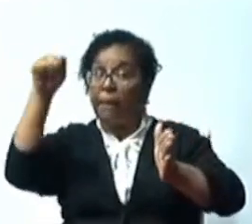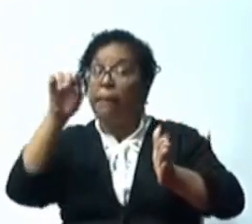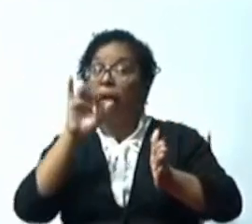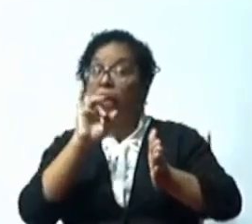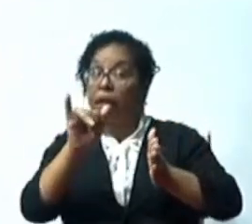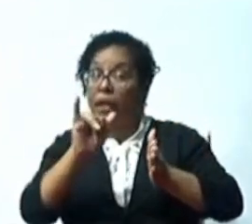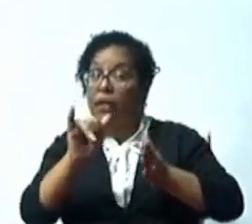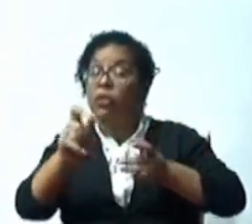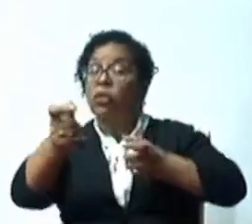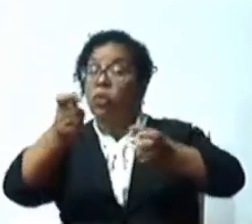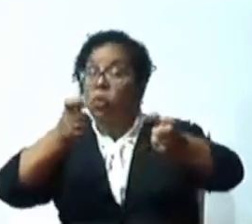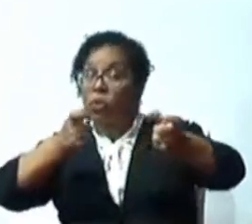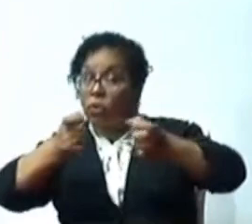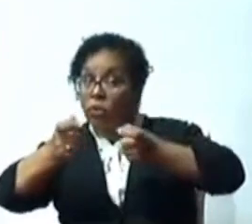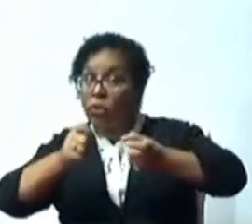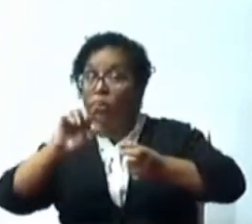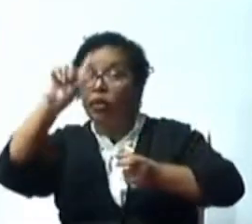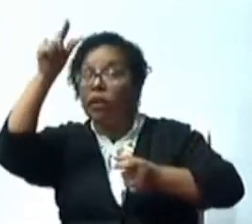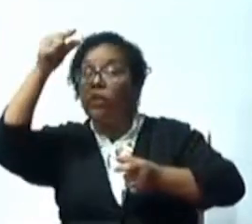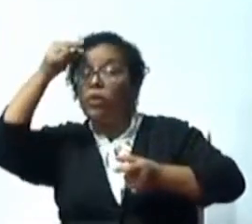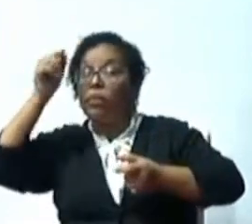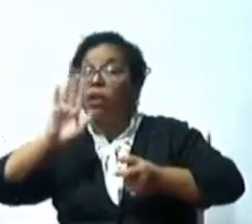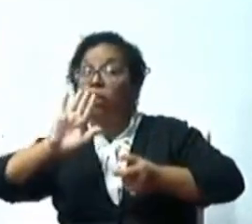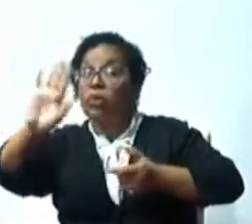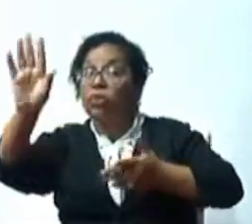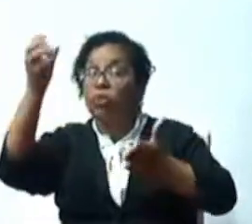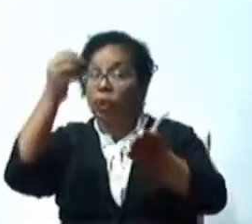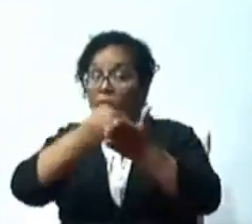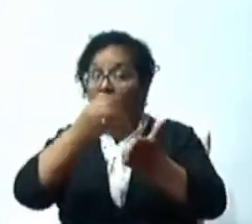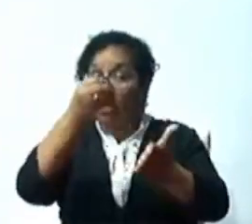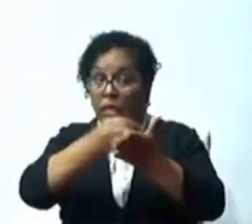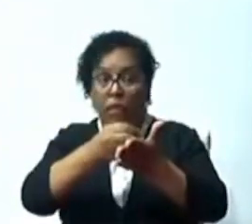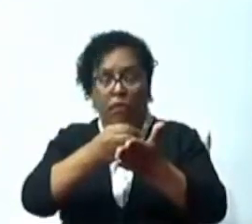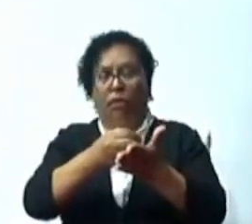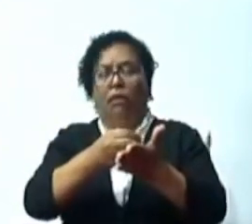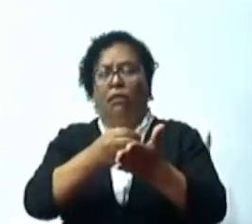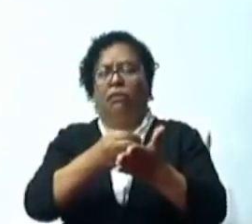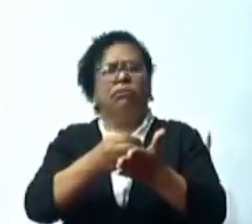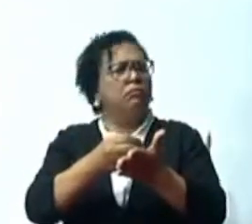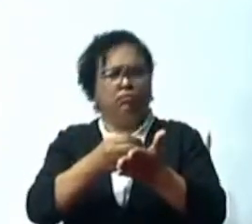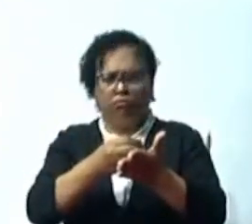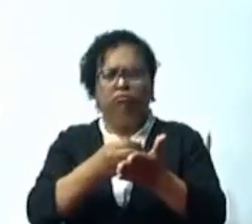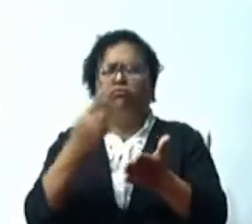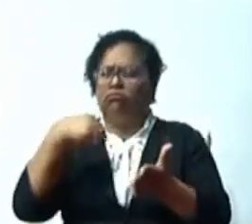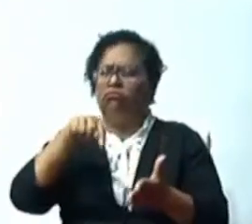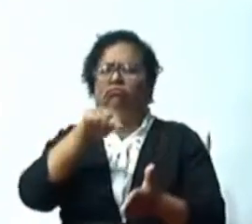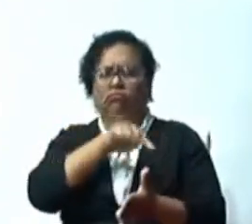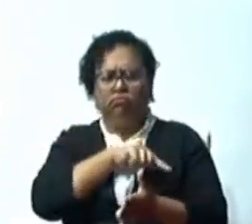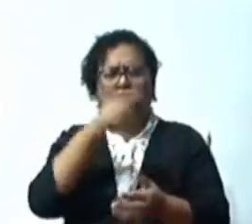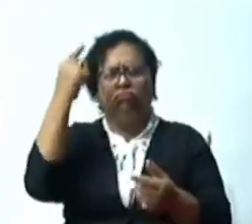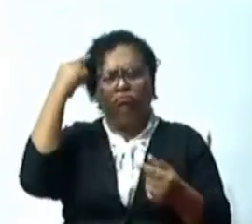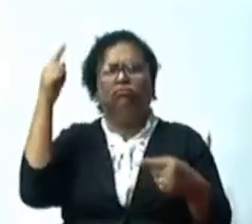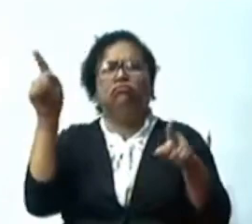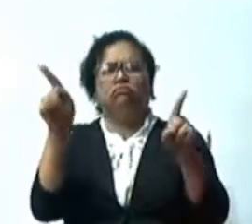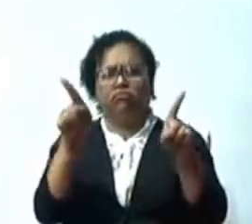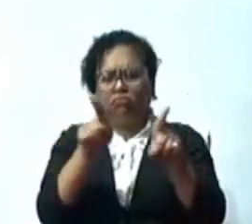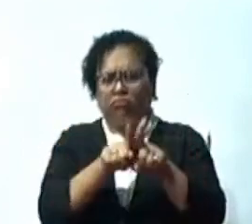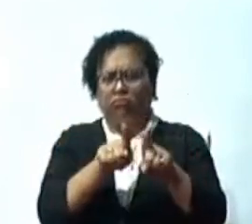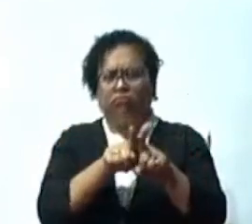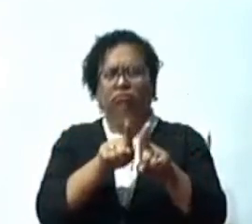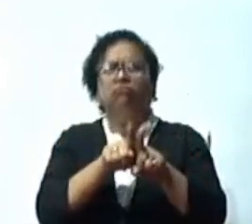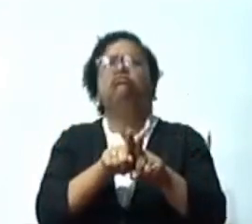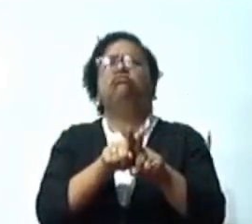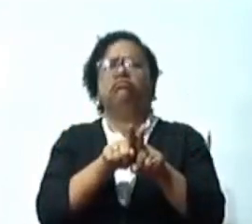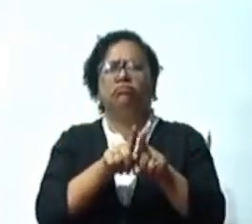regule el fideicomiso público. Todo lo contrario. Si un partido y una organización es